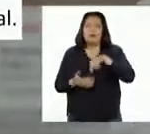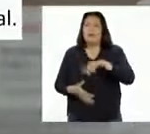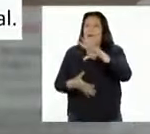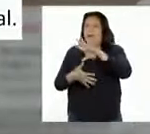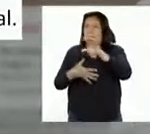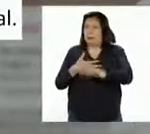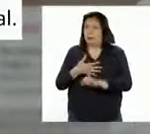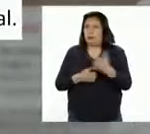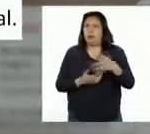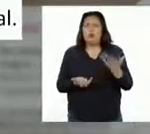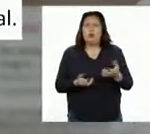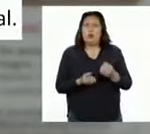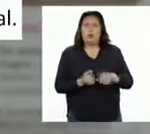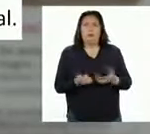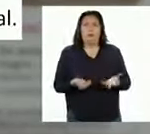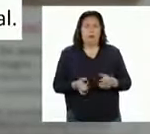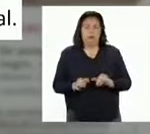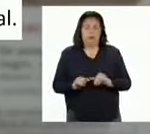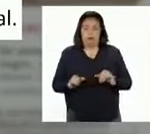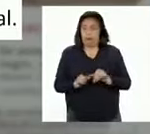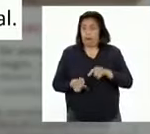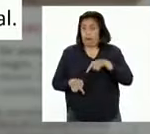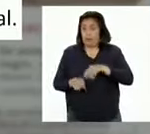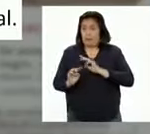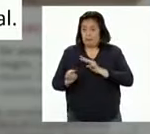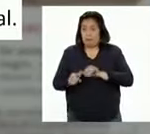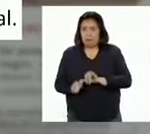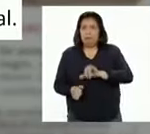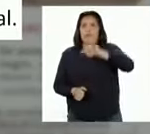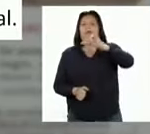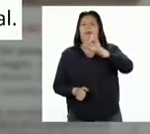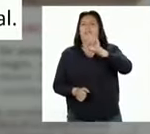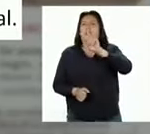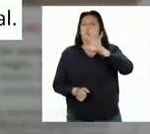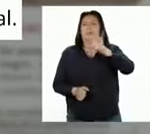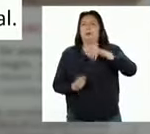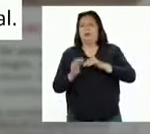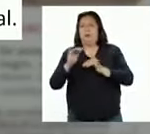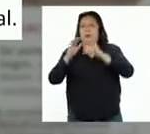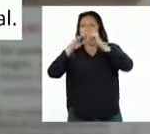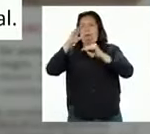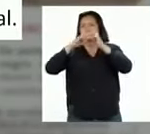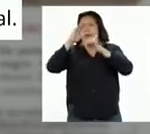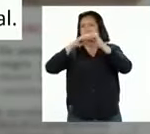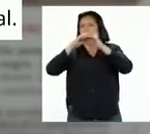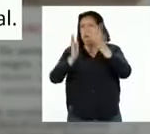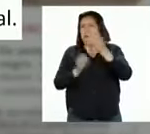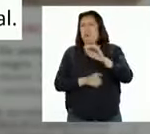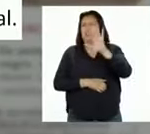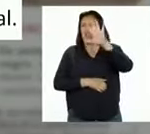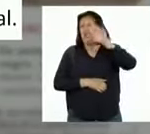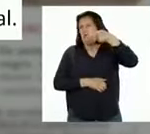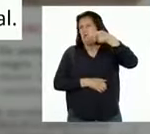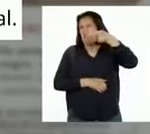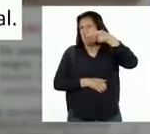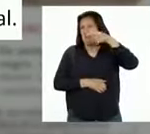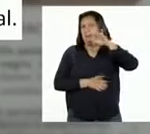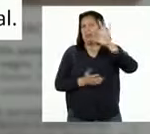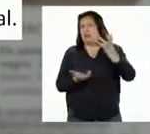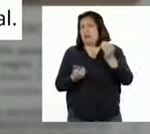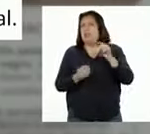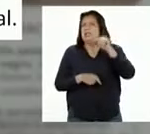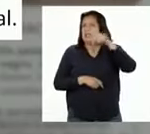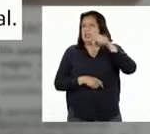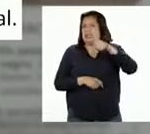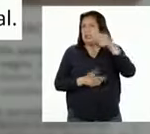distribuye desde los 250 metros sobre el nivel del mar hasta el límite de nieve, unos 5.000 metros sobre el nivel del mar